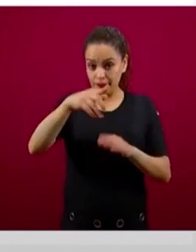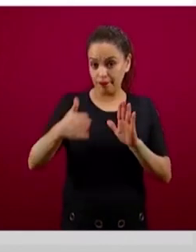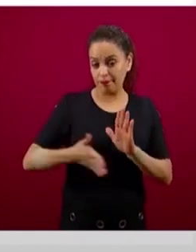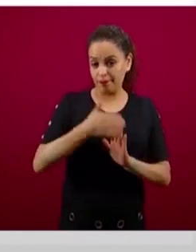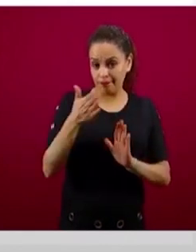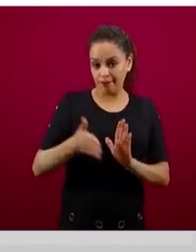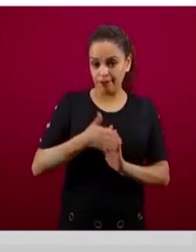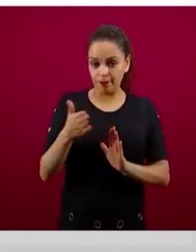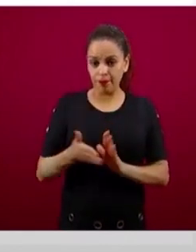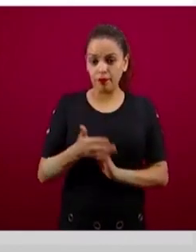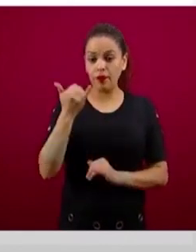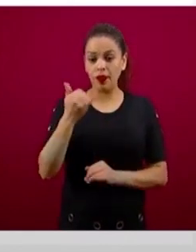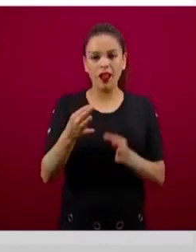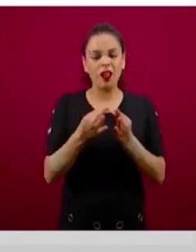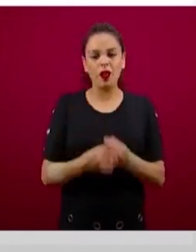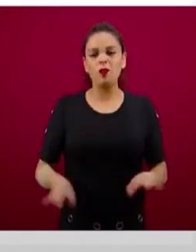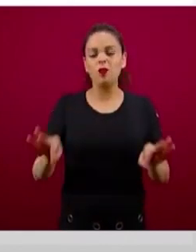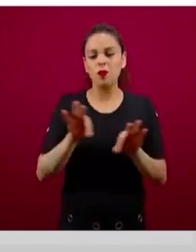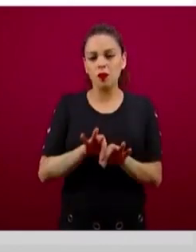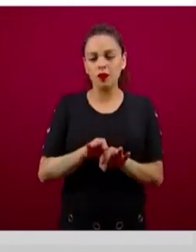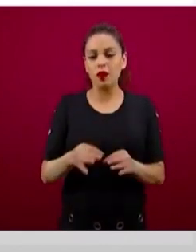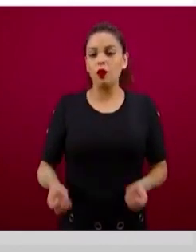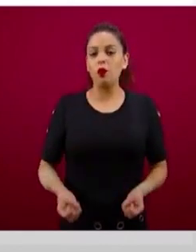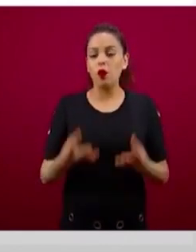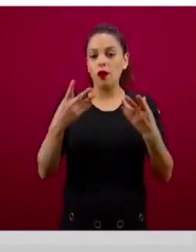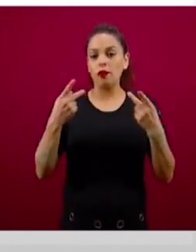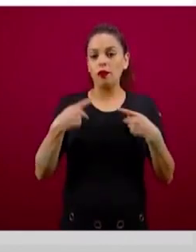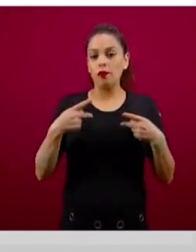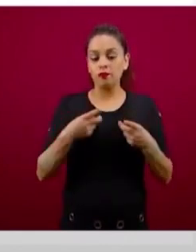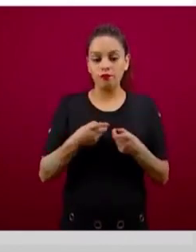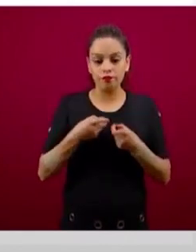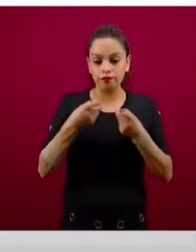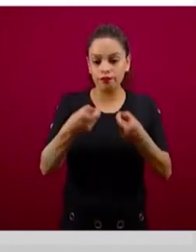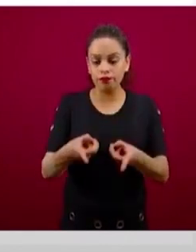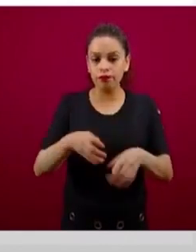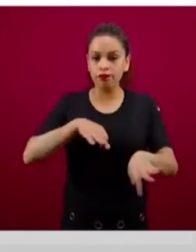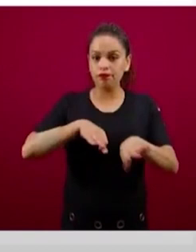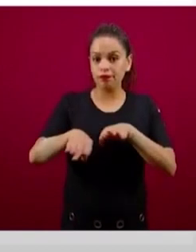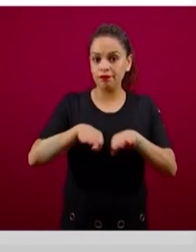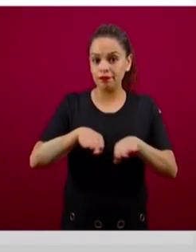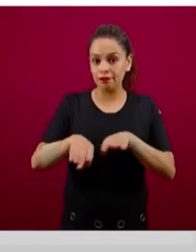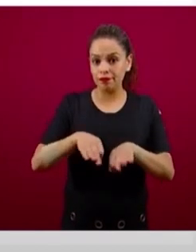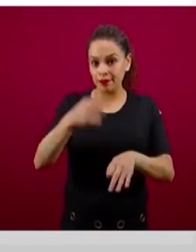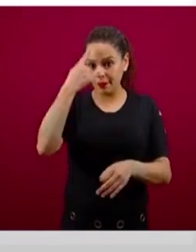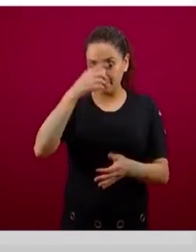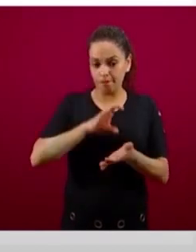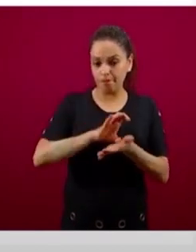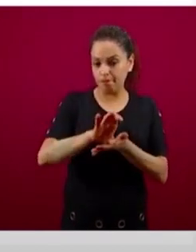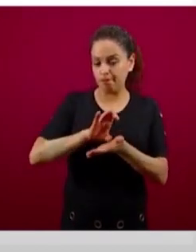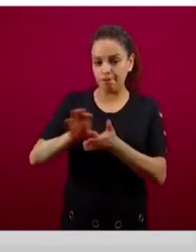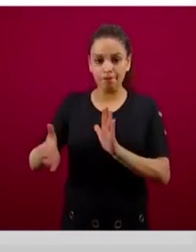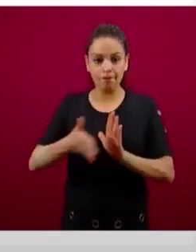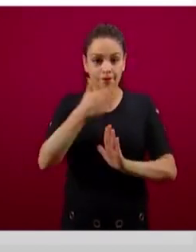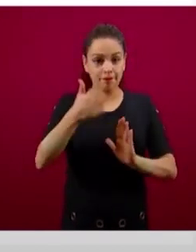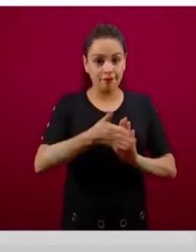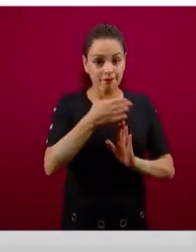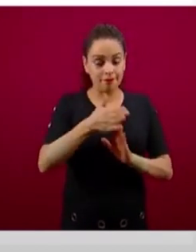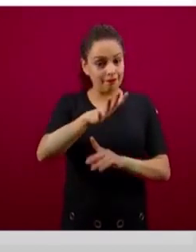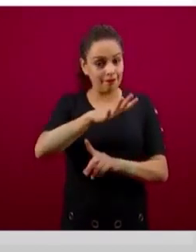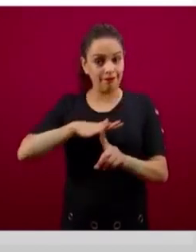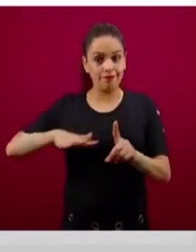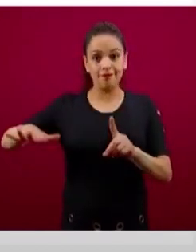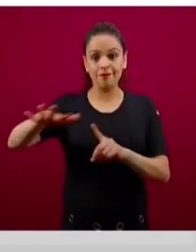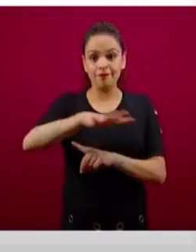¿cuántos empleos vamos a estar generando con esta derrama económica en obra pública? Habíamos hablado la ocasión pasada que la obra pública